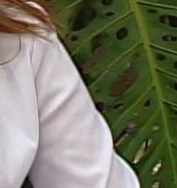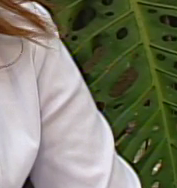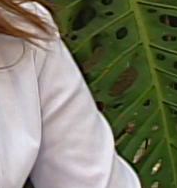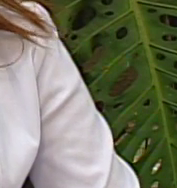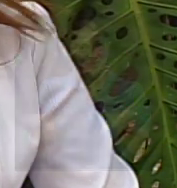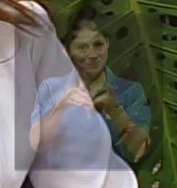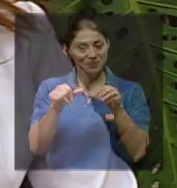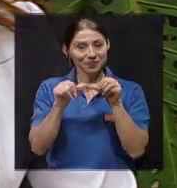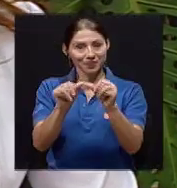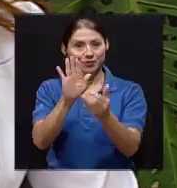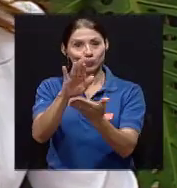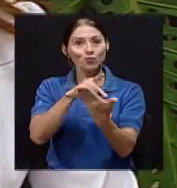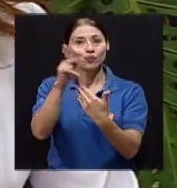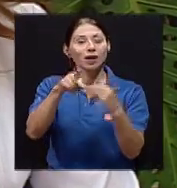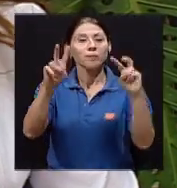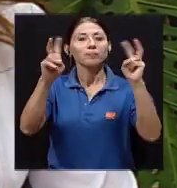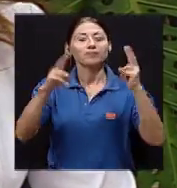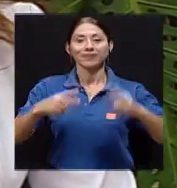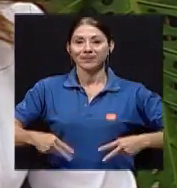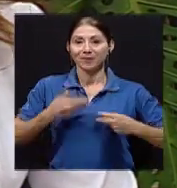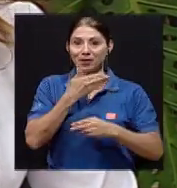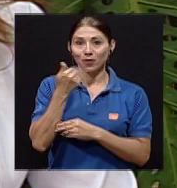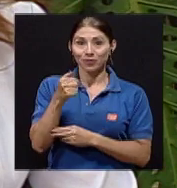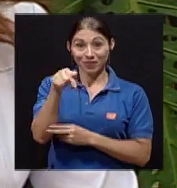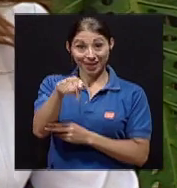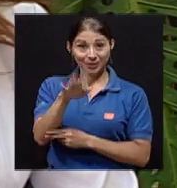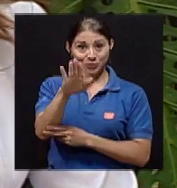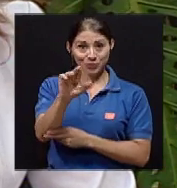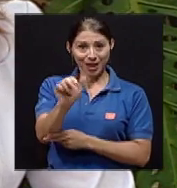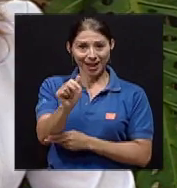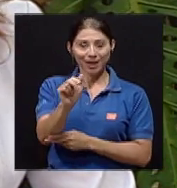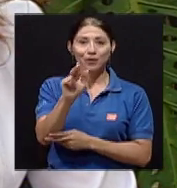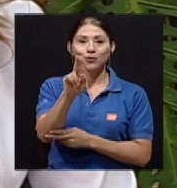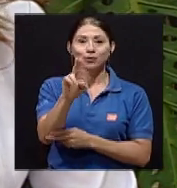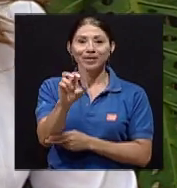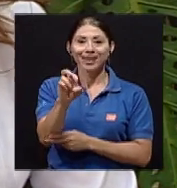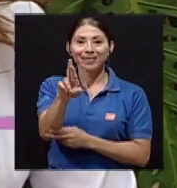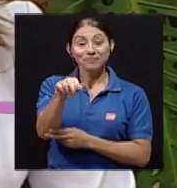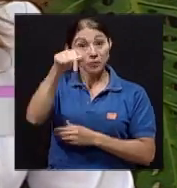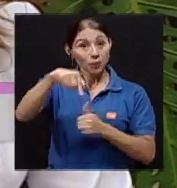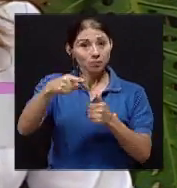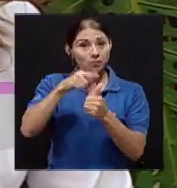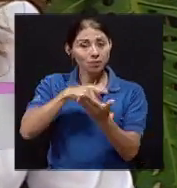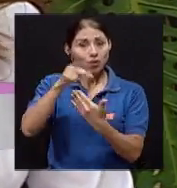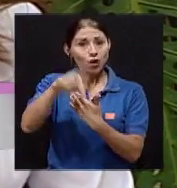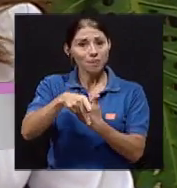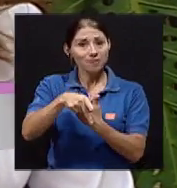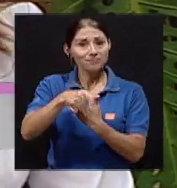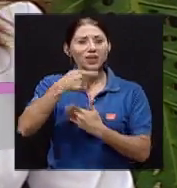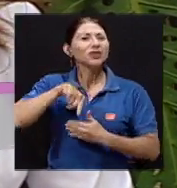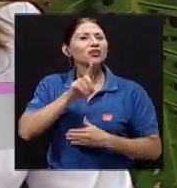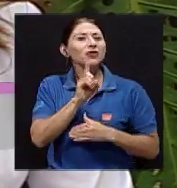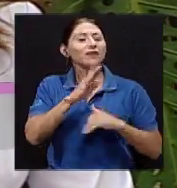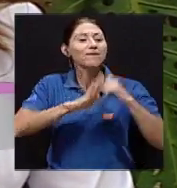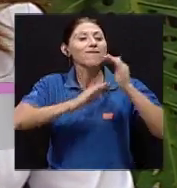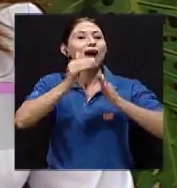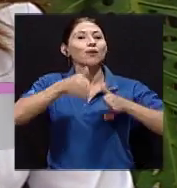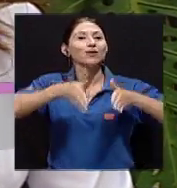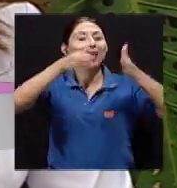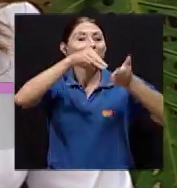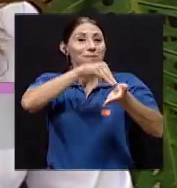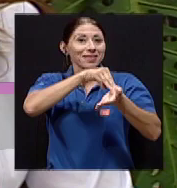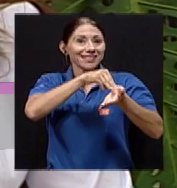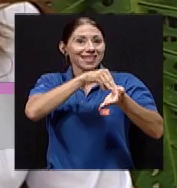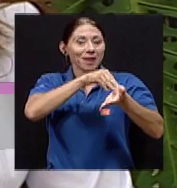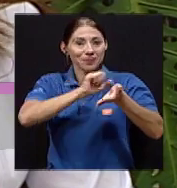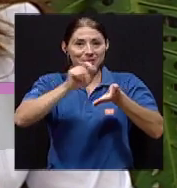Estamos de regreso en su programa Vivir Mejor, aquí en su canal UCR. Hoy es nuestro primer programa y nos ubicamos en las afueras de la Facultad de Medicina,